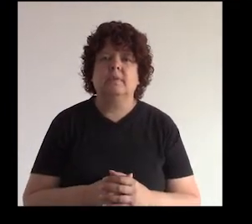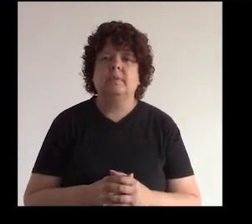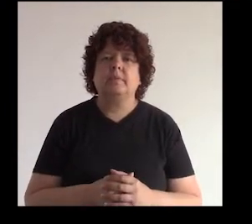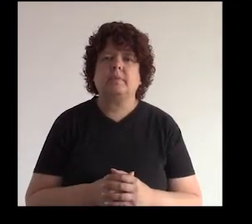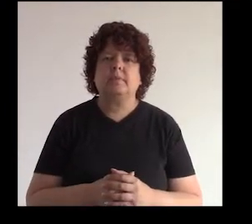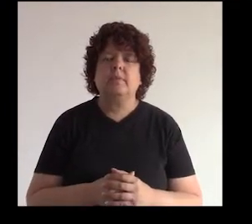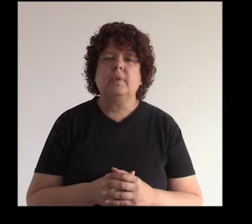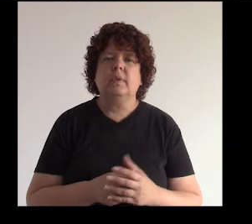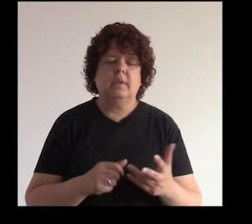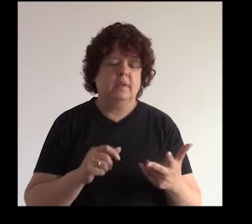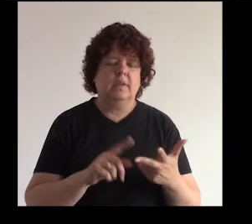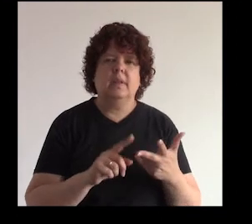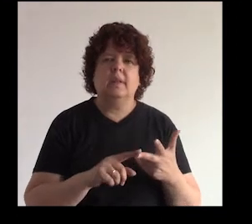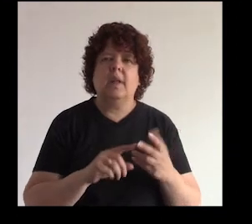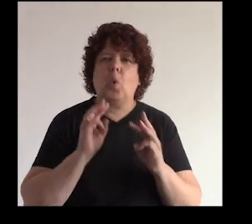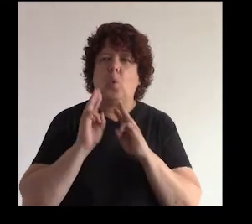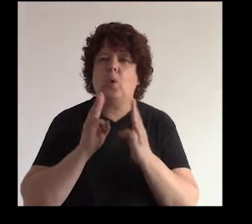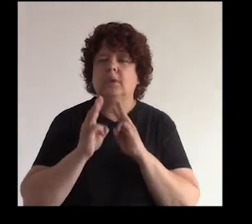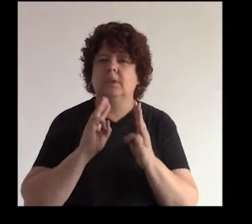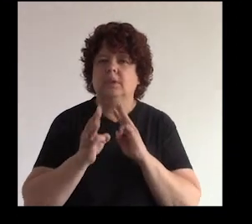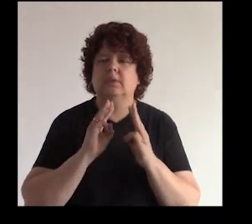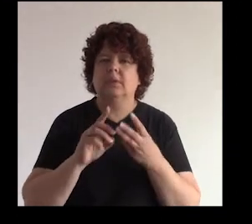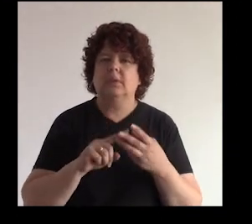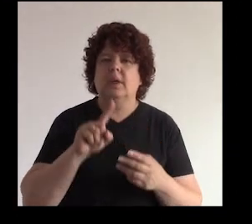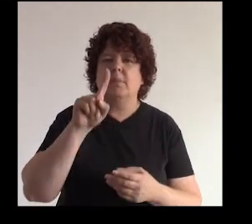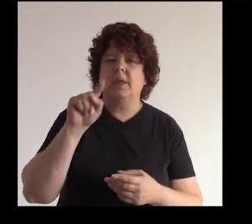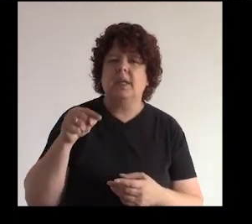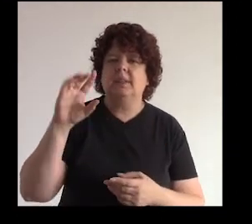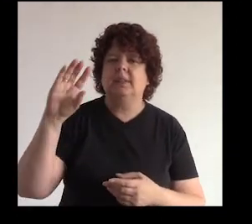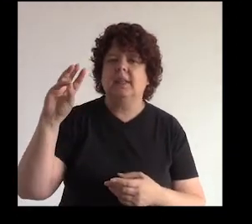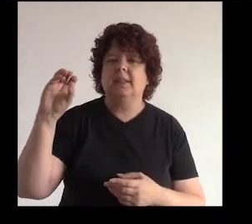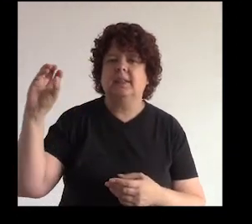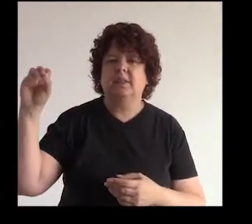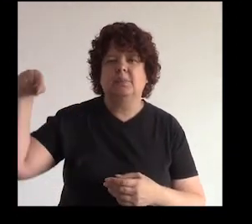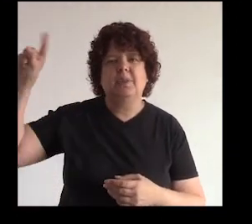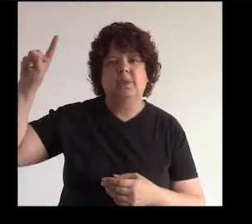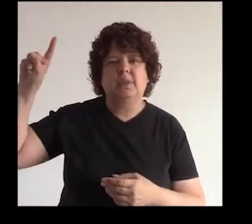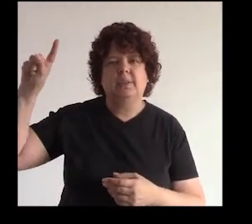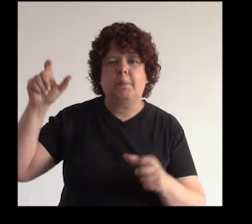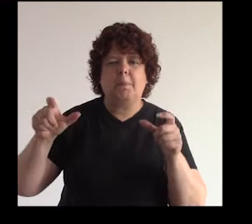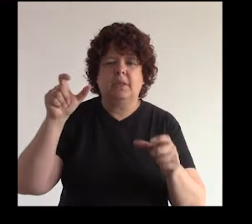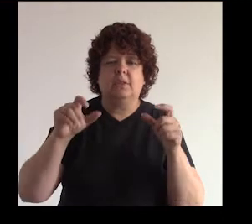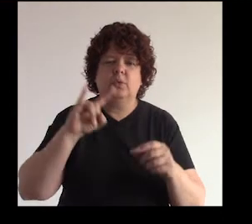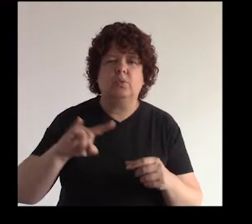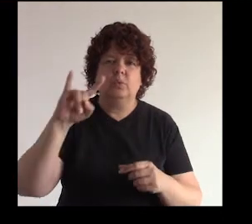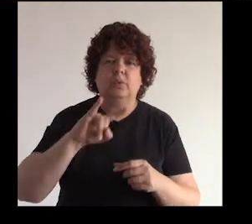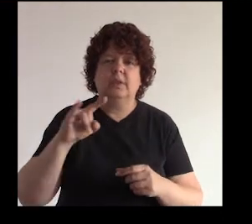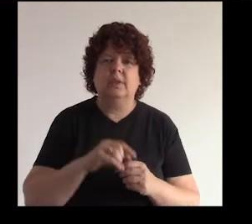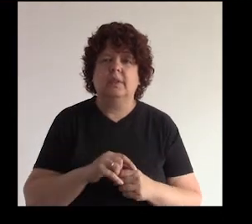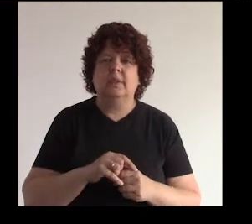¿no? luego también tenemos a WhatsApp WhatsApp tiene 1600 millones de usuarios a nivel mundial